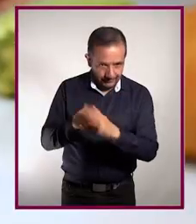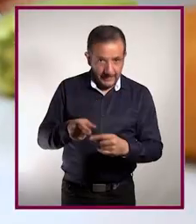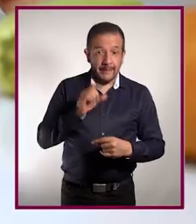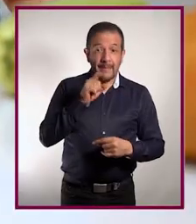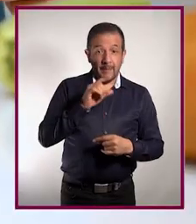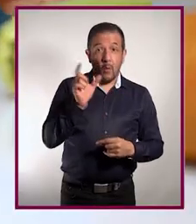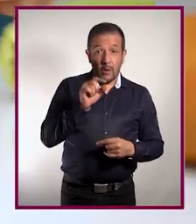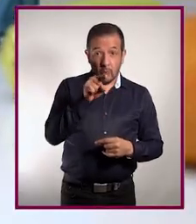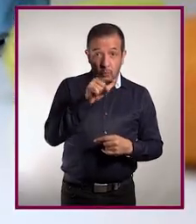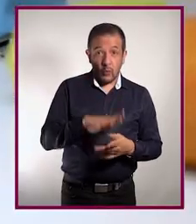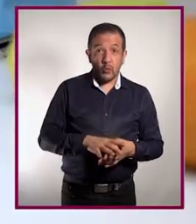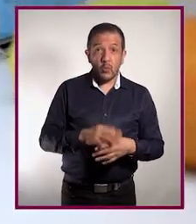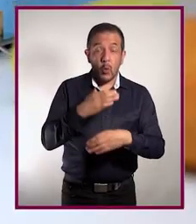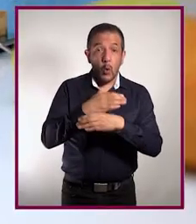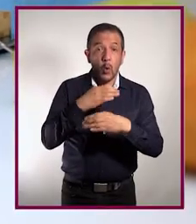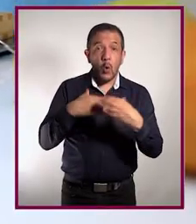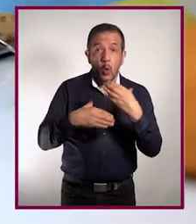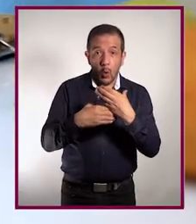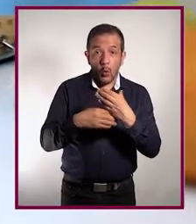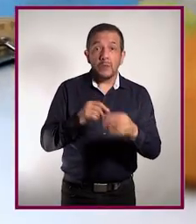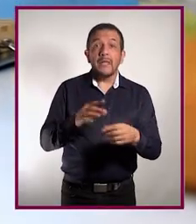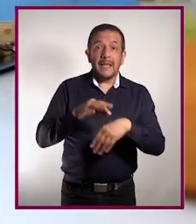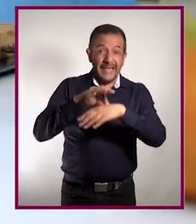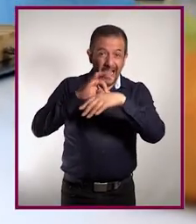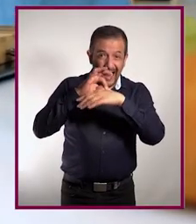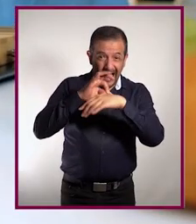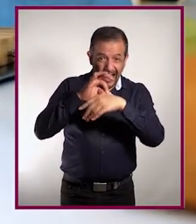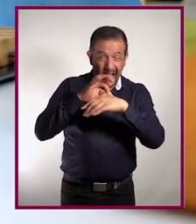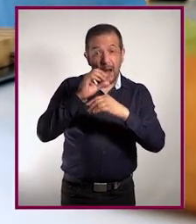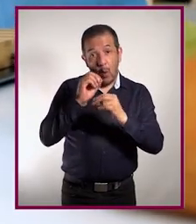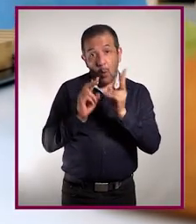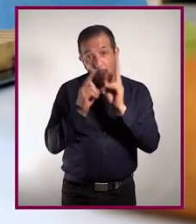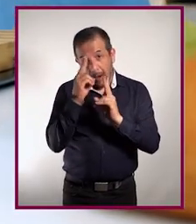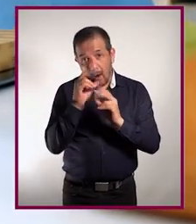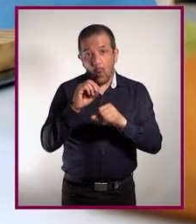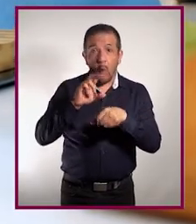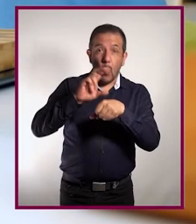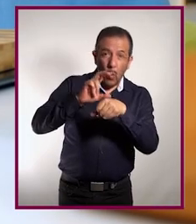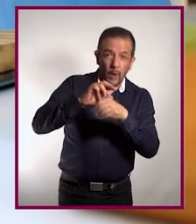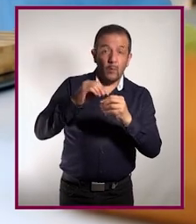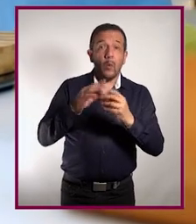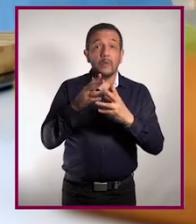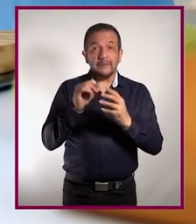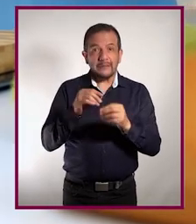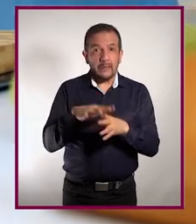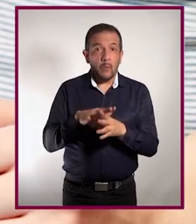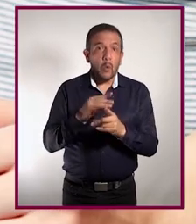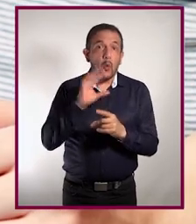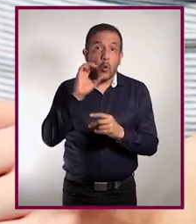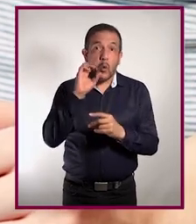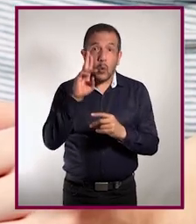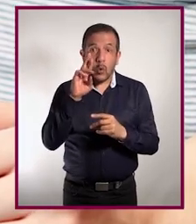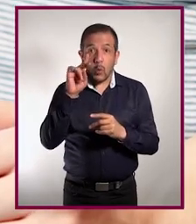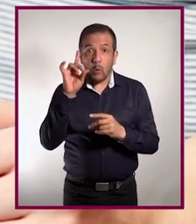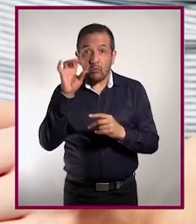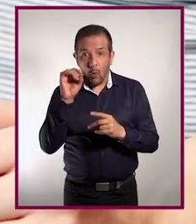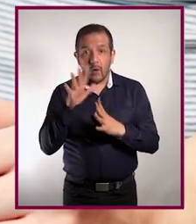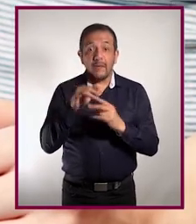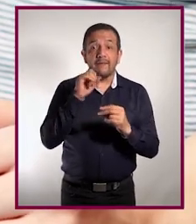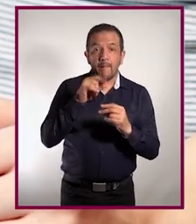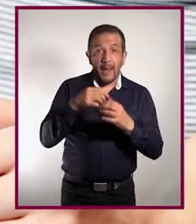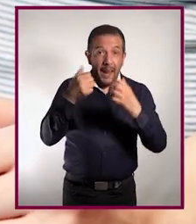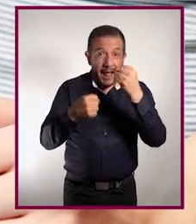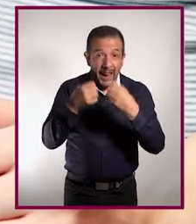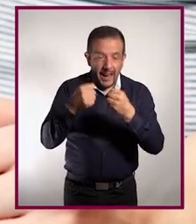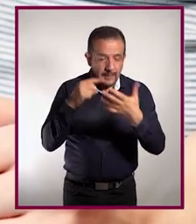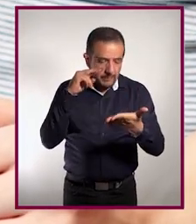También si has tenido contacto con comida cruda, ya sea vegetales, huevos o carne. Asegúrate muy bien